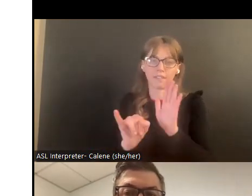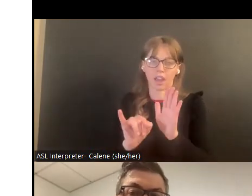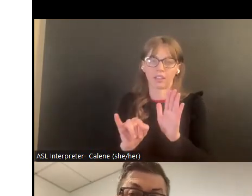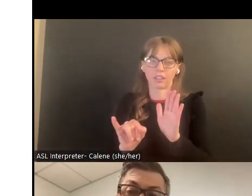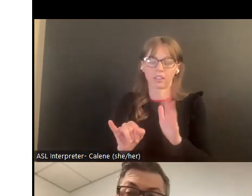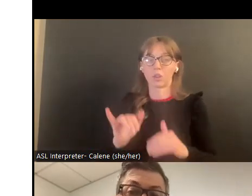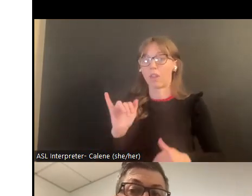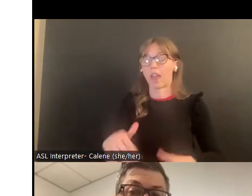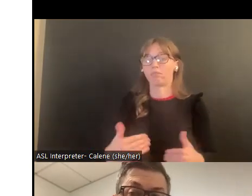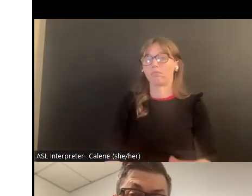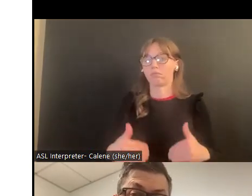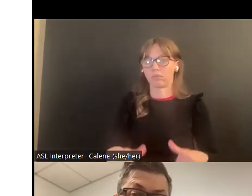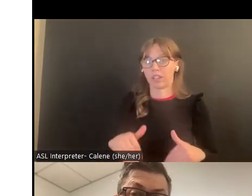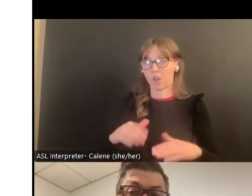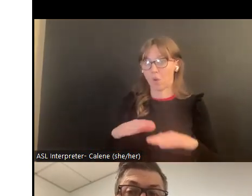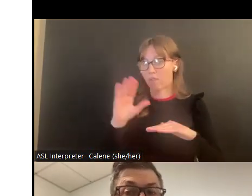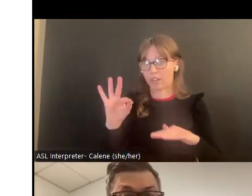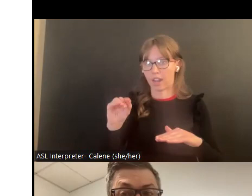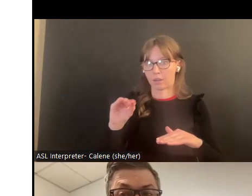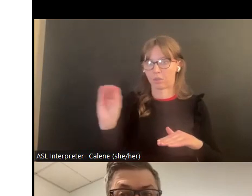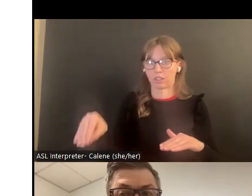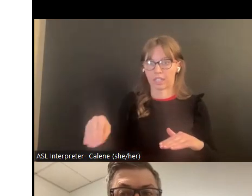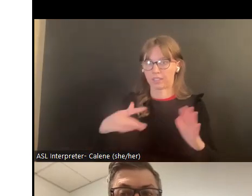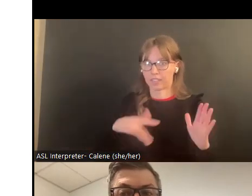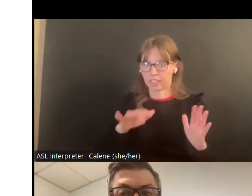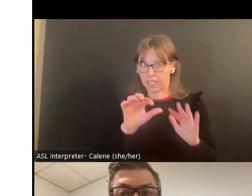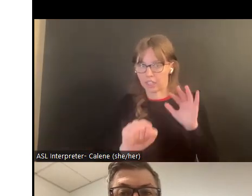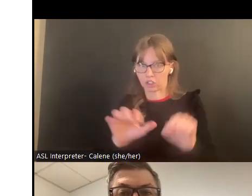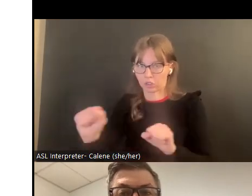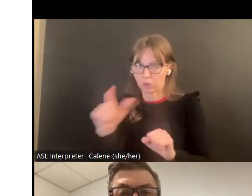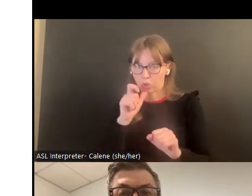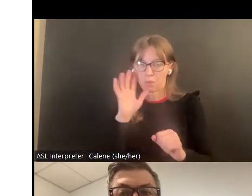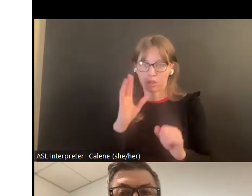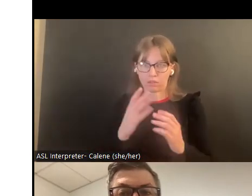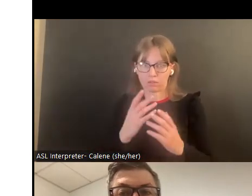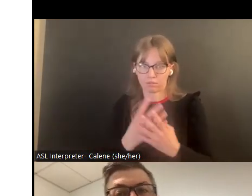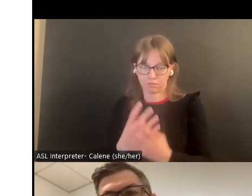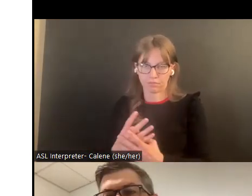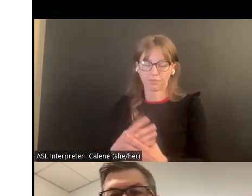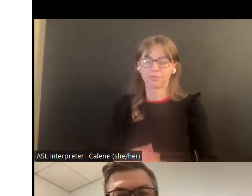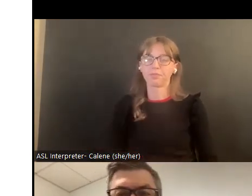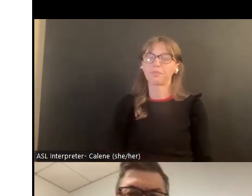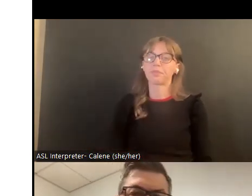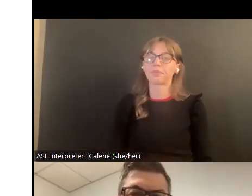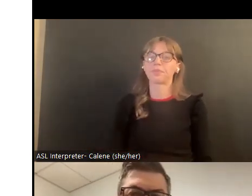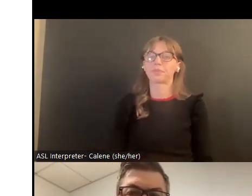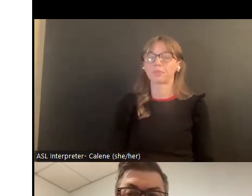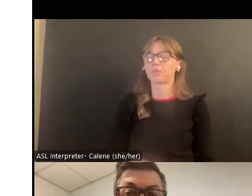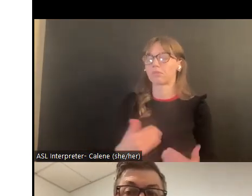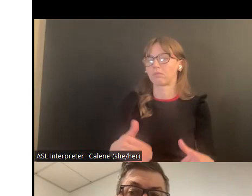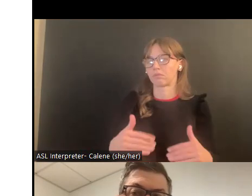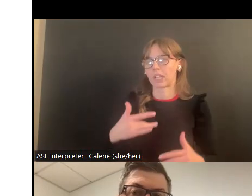sido identificados usando este método entonces es sobre el 90% lo que es su sensibilidad del efecto